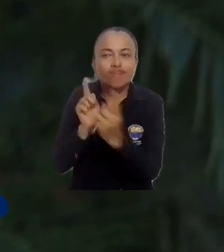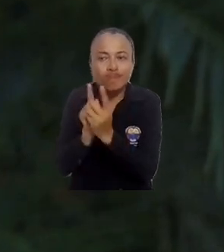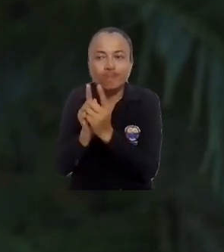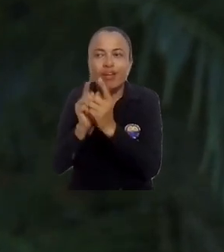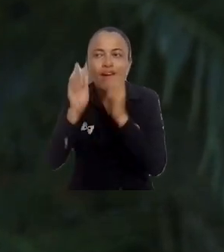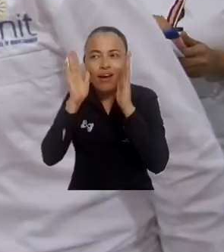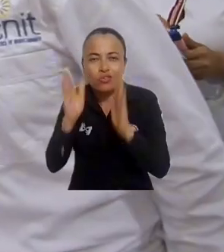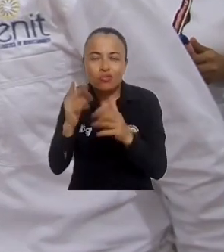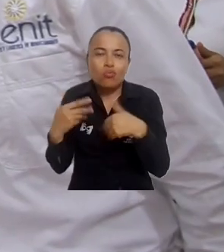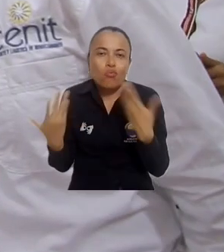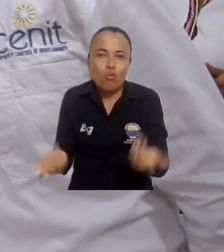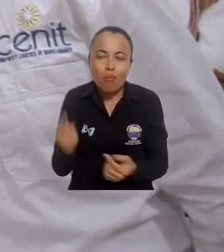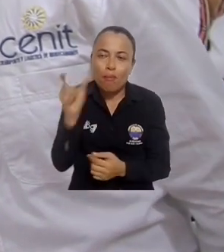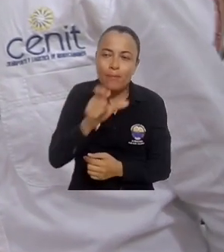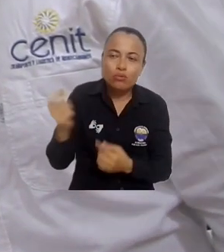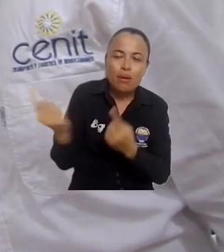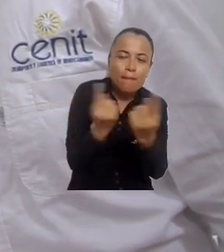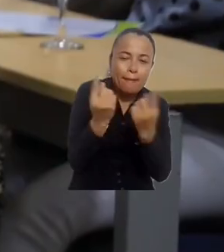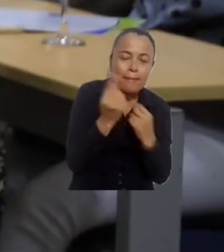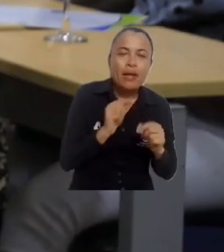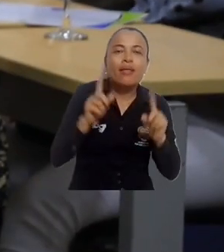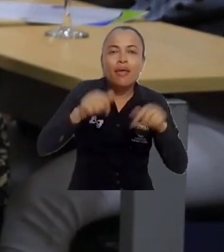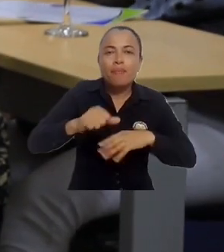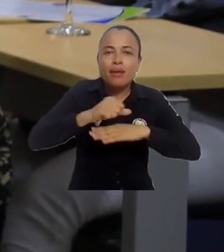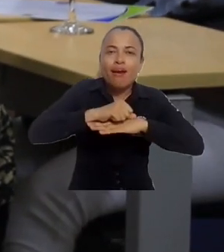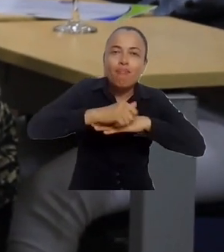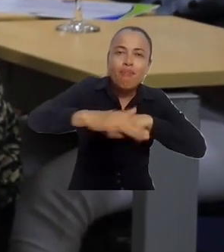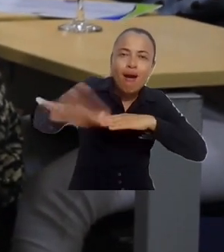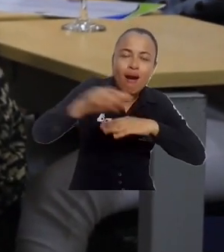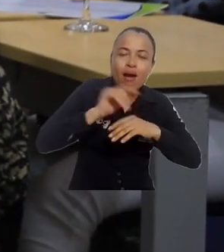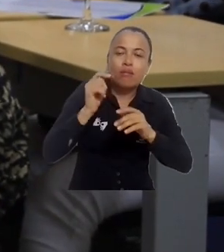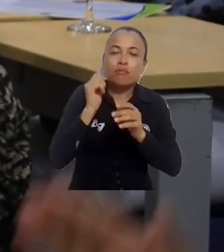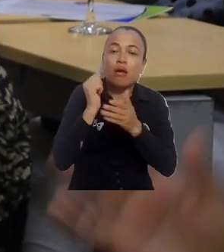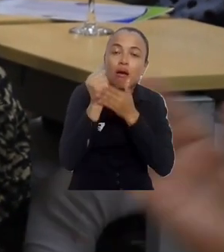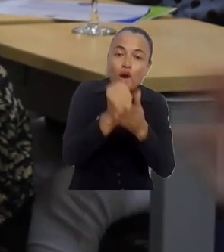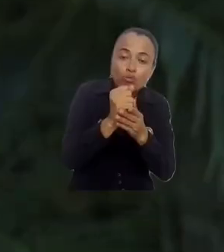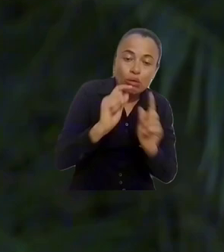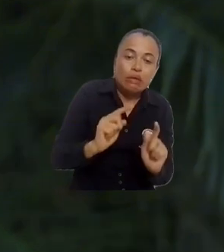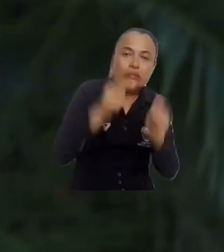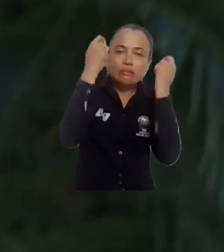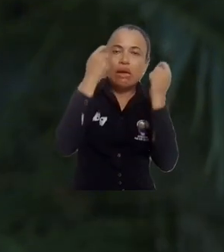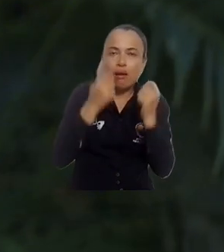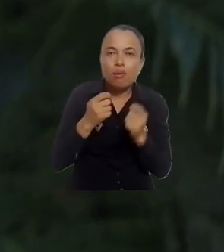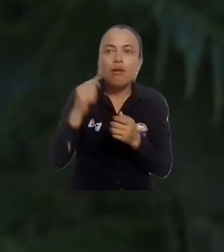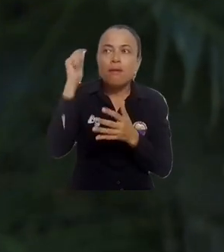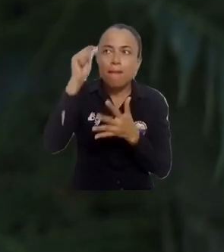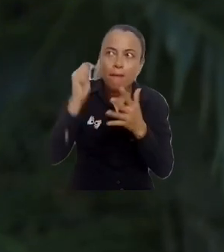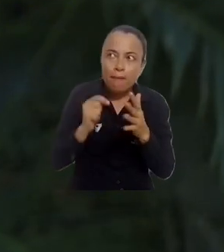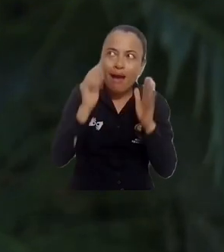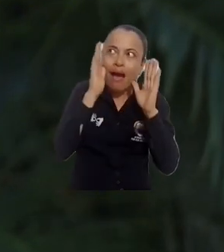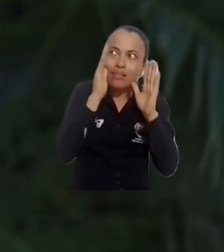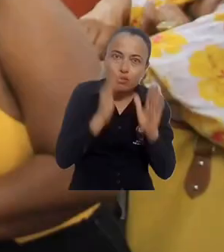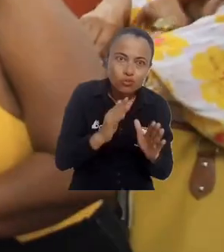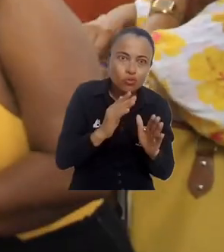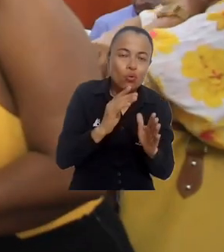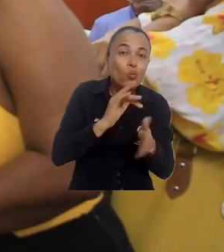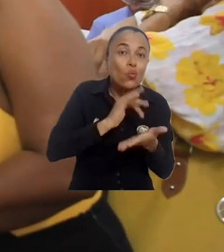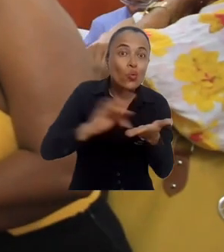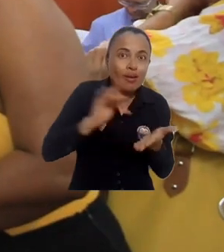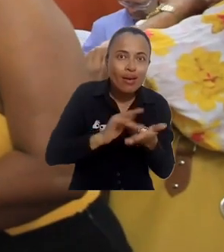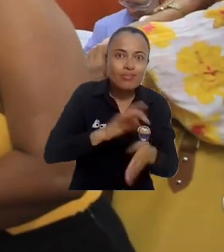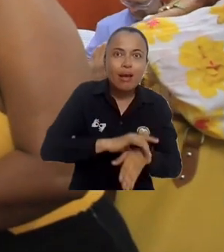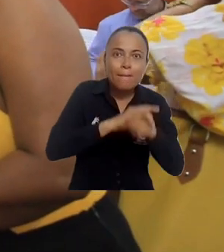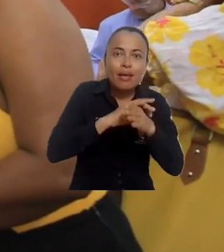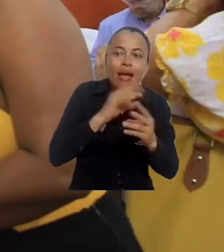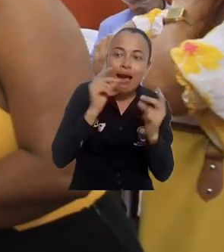que es la parte de atención al cliente, se han ampliado conocimientos también de salvamento acuático, de primeros auxilios, que nos han ayudado bastante en